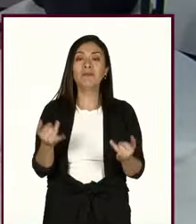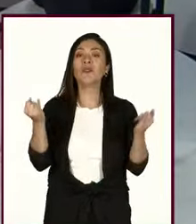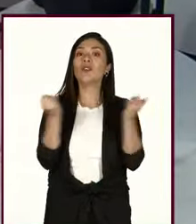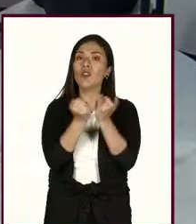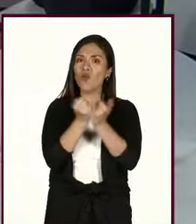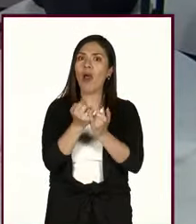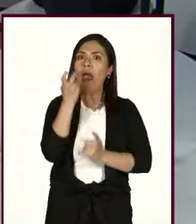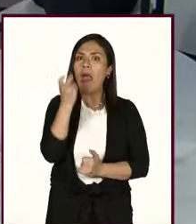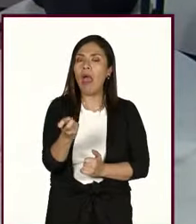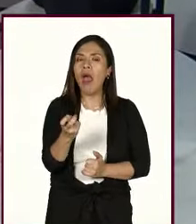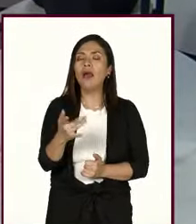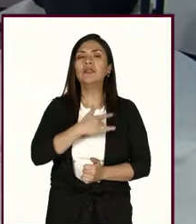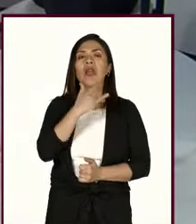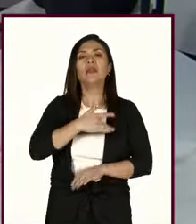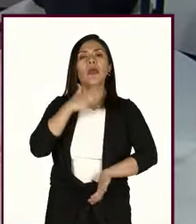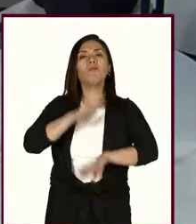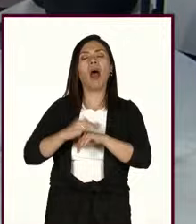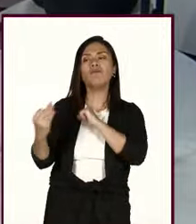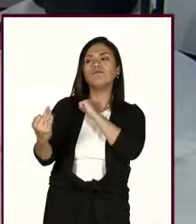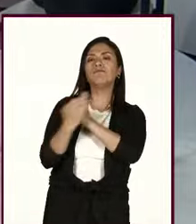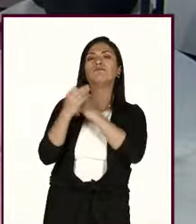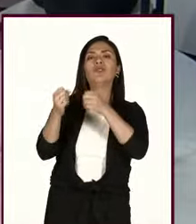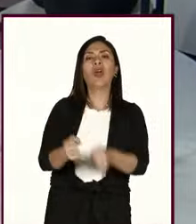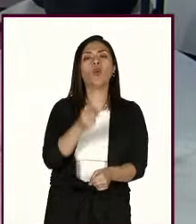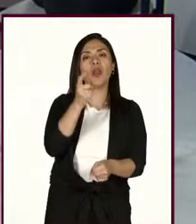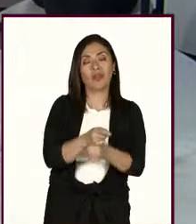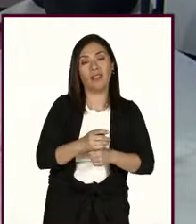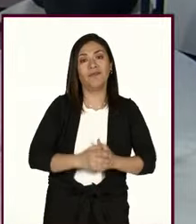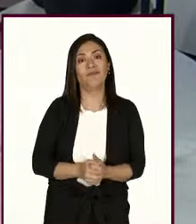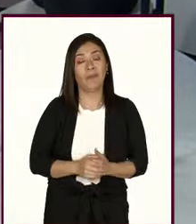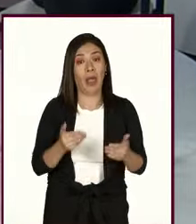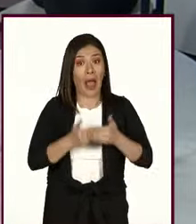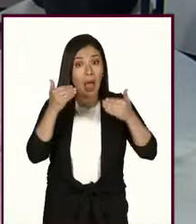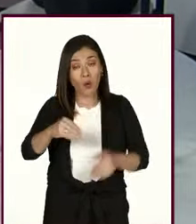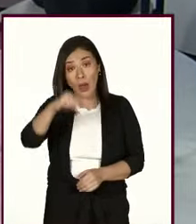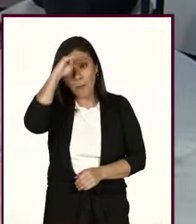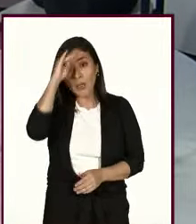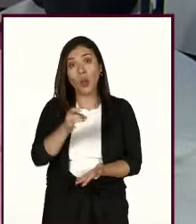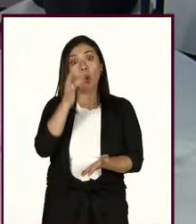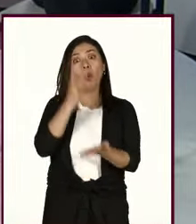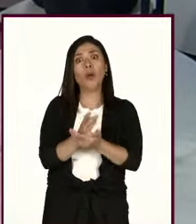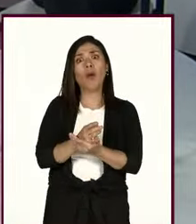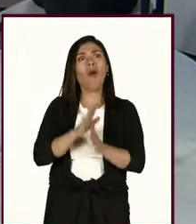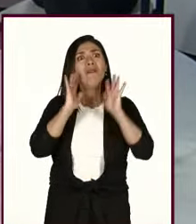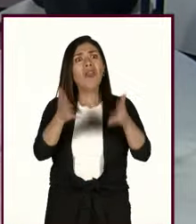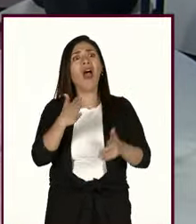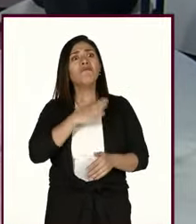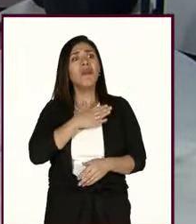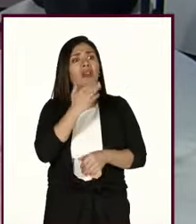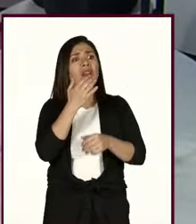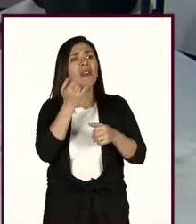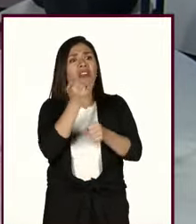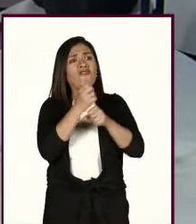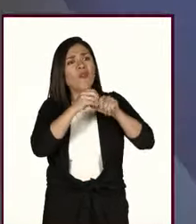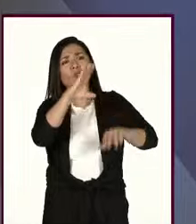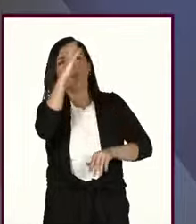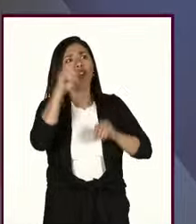brinda una seguridad como mujeres. Ahora ya no solo se trata de me difundieron ya podemos tomar acción.